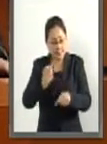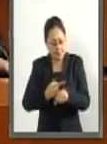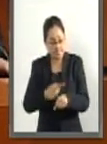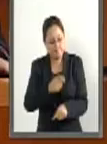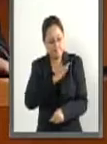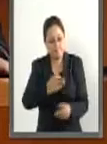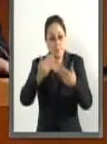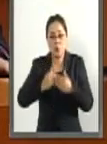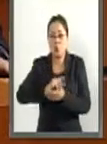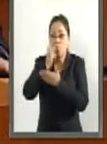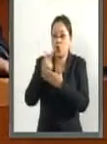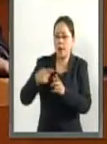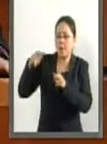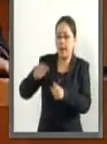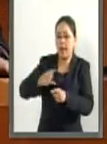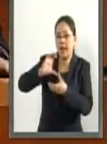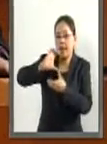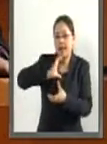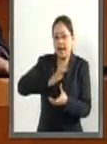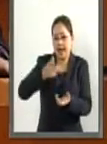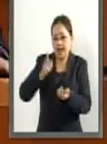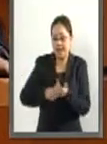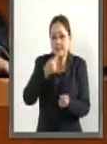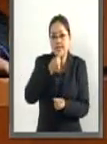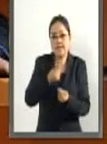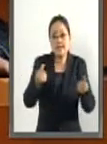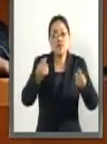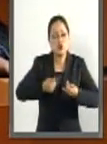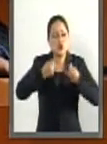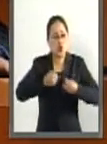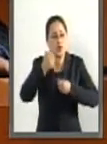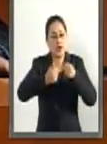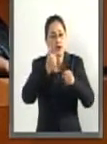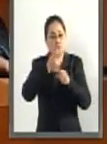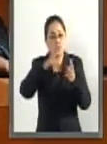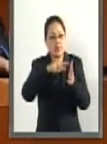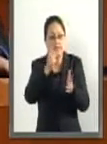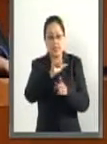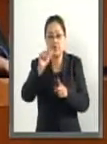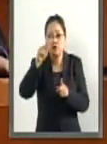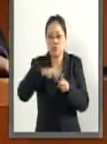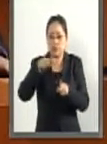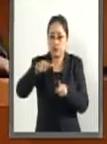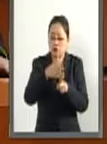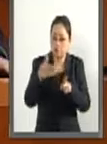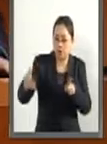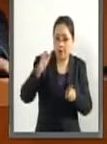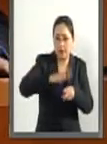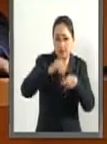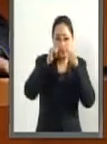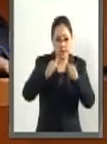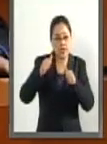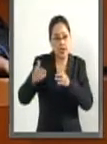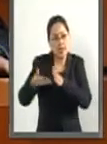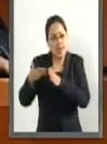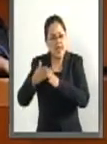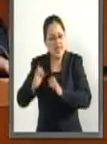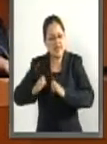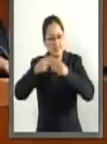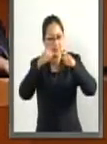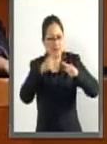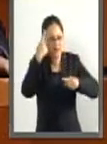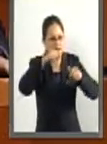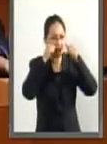específico Cáncer en la Infancia y la Adolescencia 2013-2018. Mejorar la infraestructura para la atención